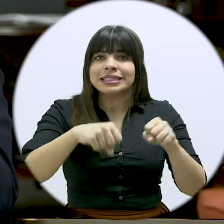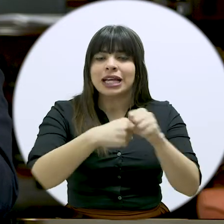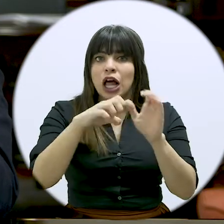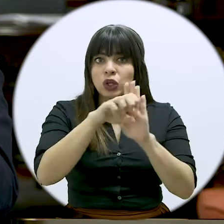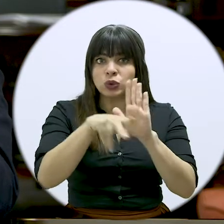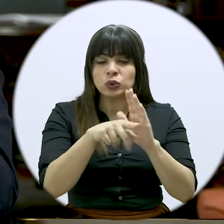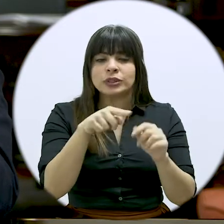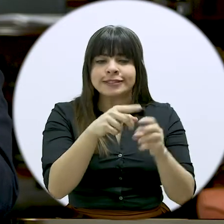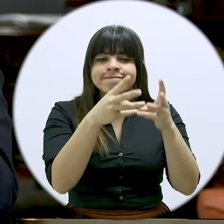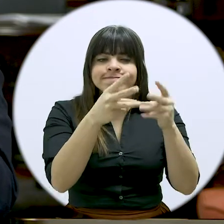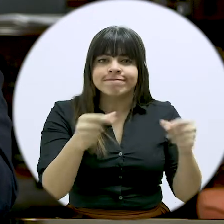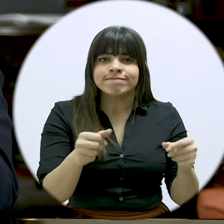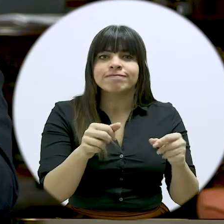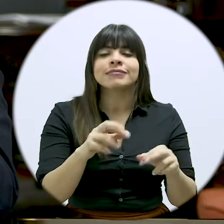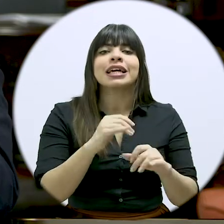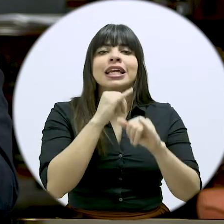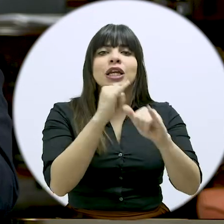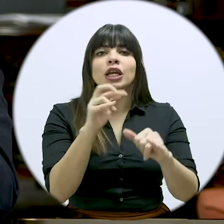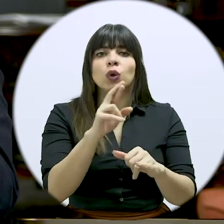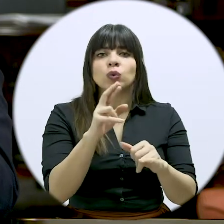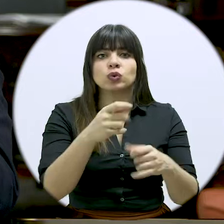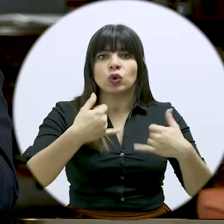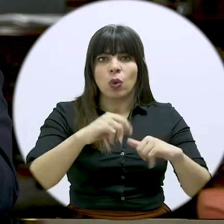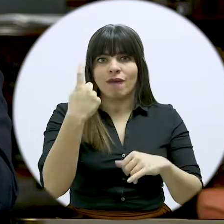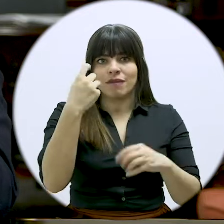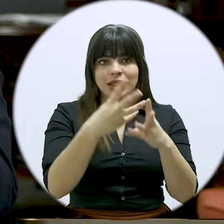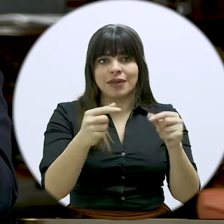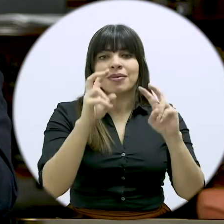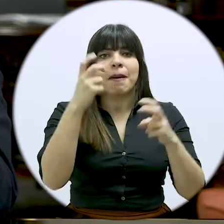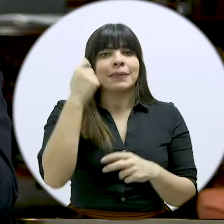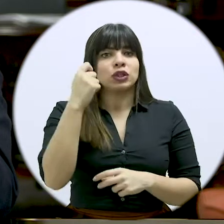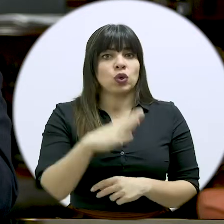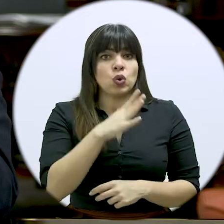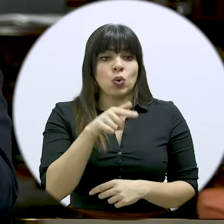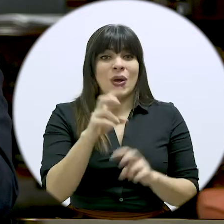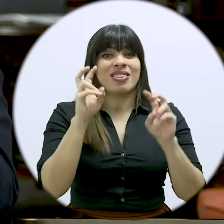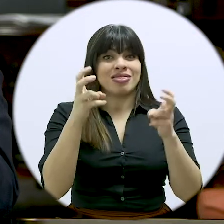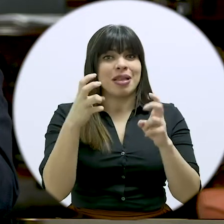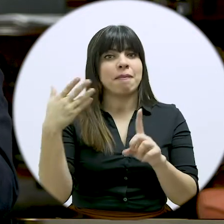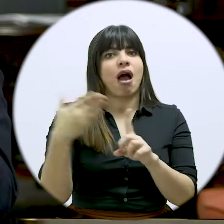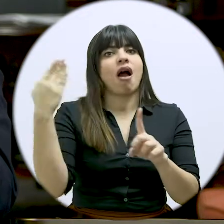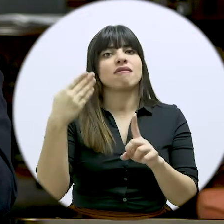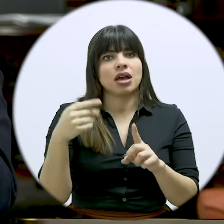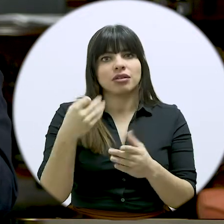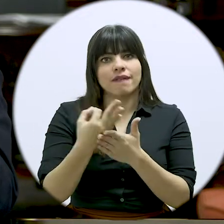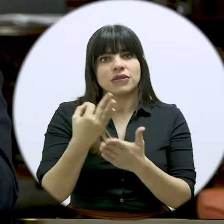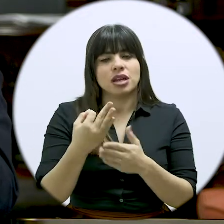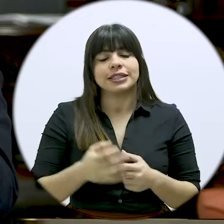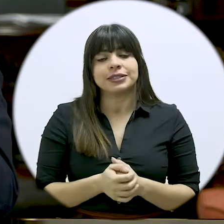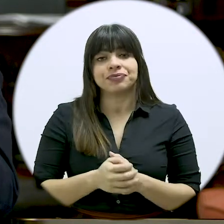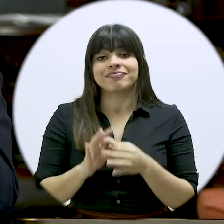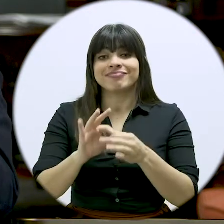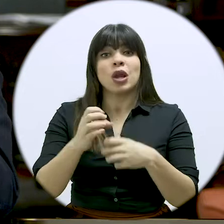le he pedido a la Sala Constitucional resolver los recursos pendientes en materia de pensiones de lujo, tema que golpea nuestras